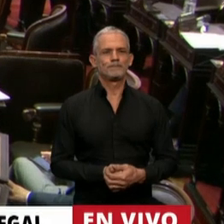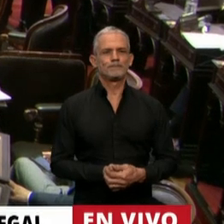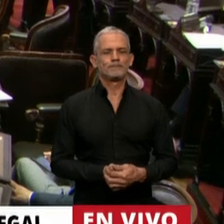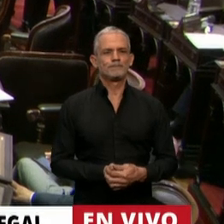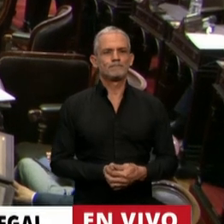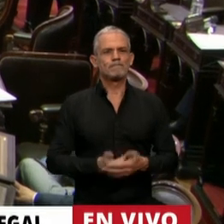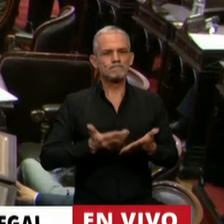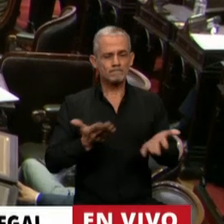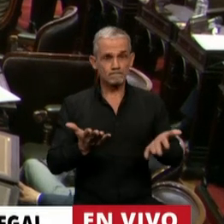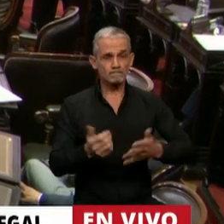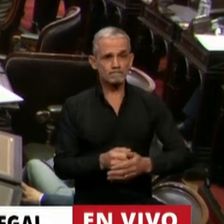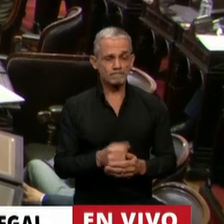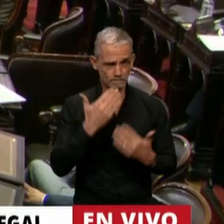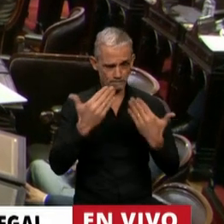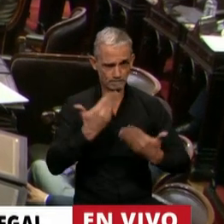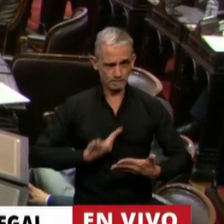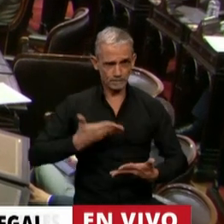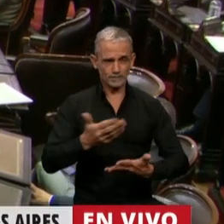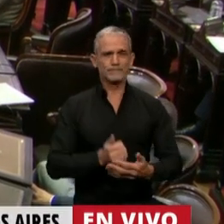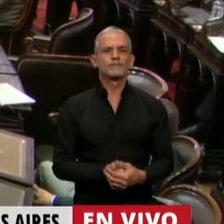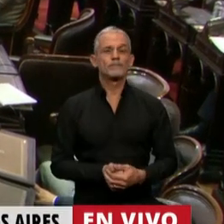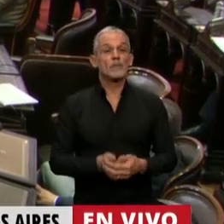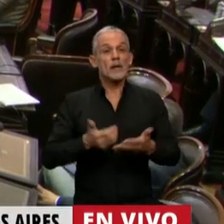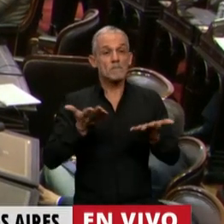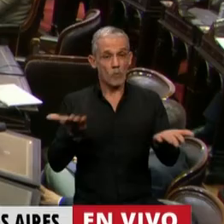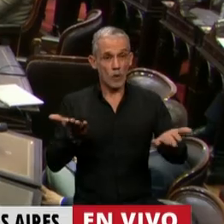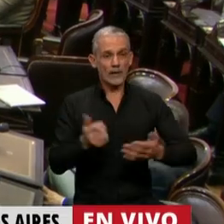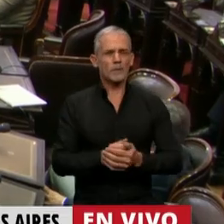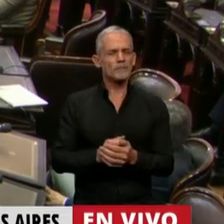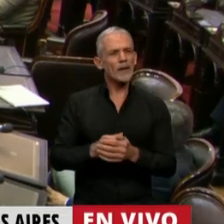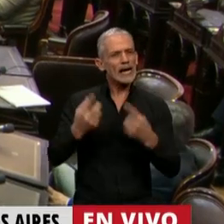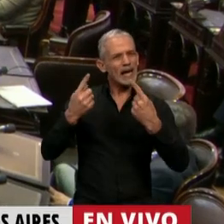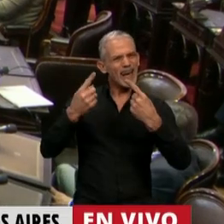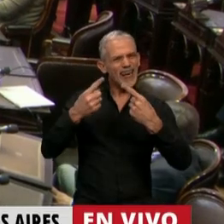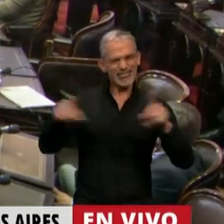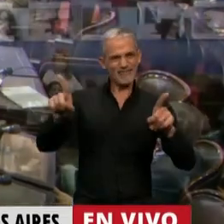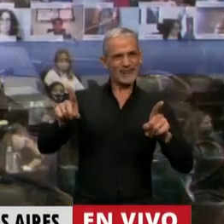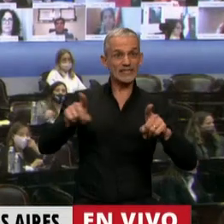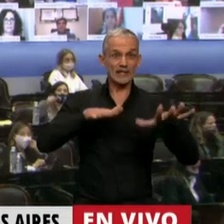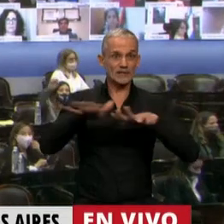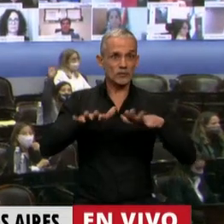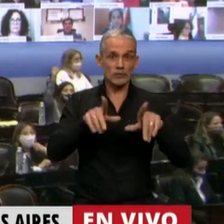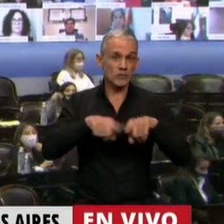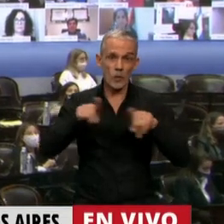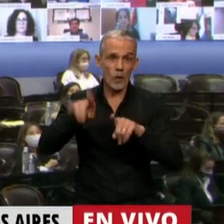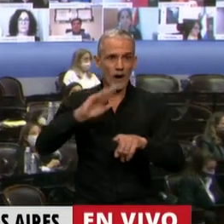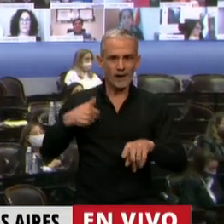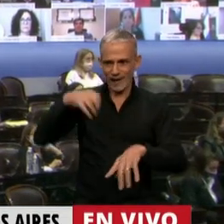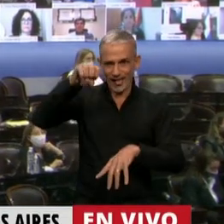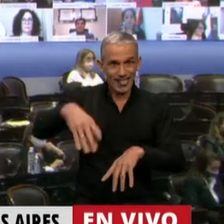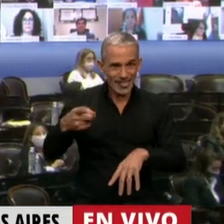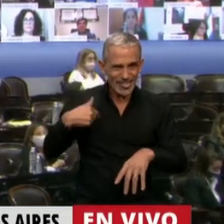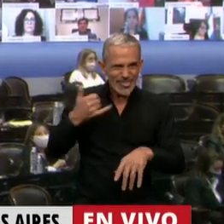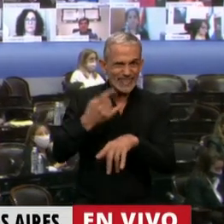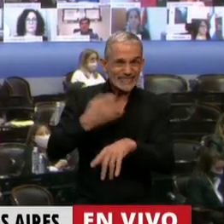Gracias, señor presidente. Bueno, a diferencia de la situación habitual donde estoy ahí en el recinto